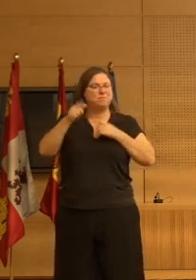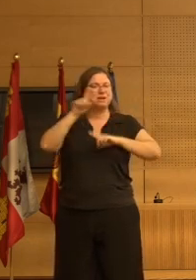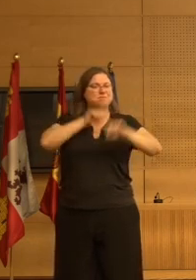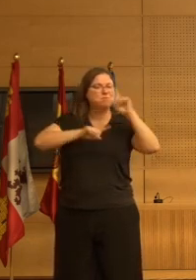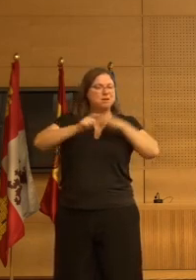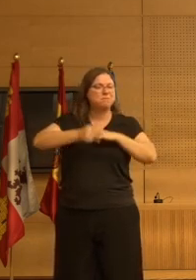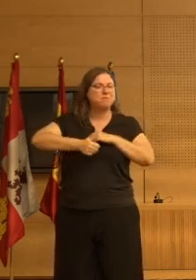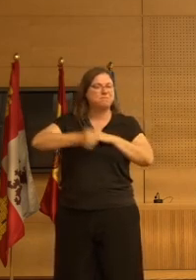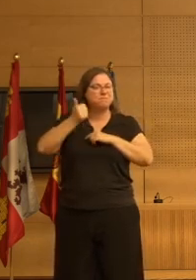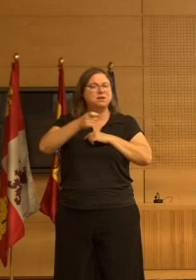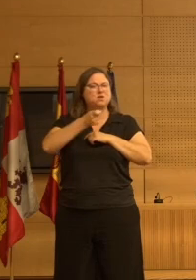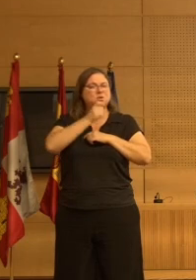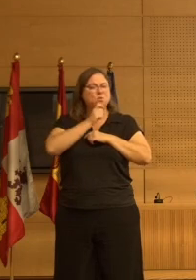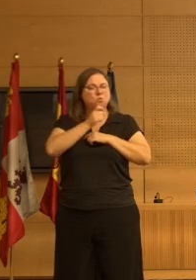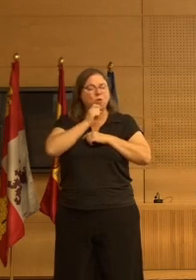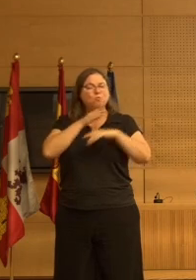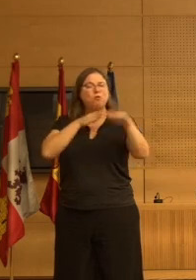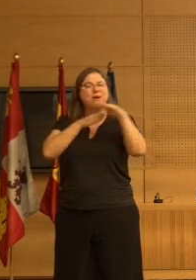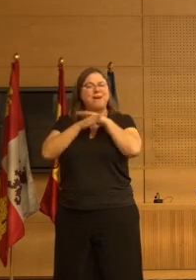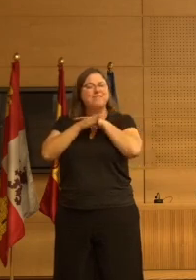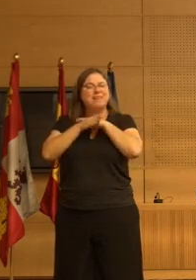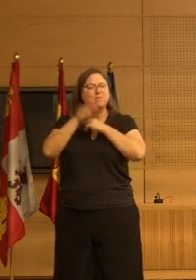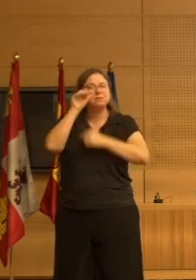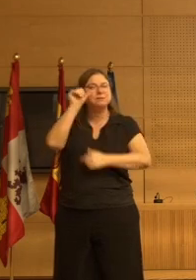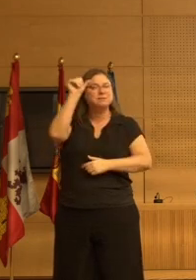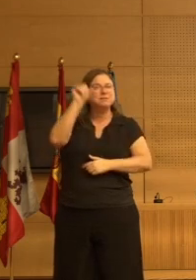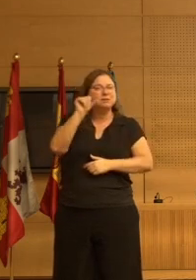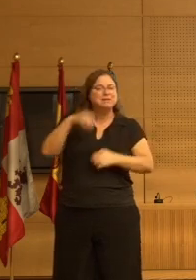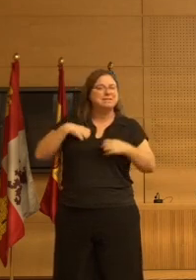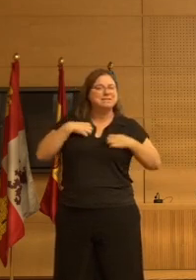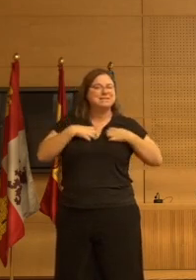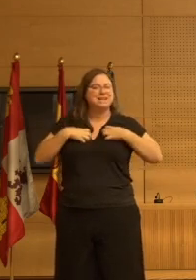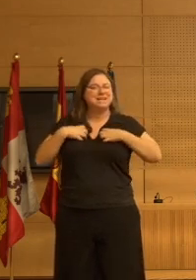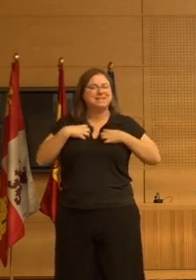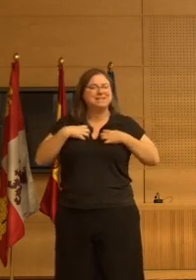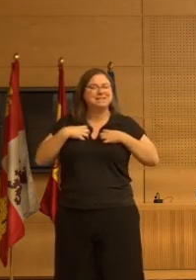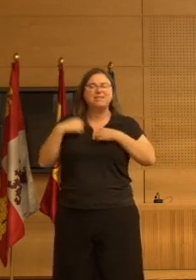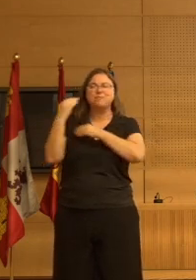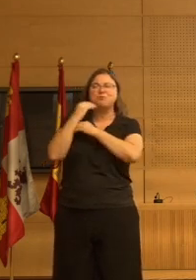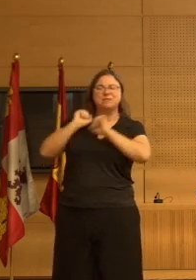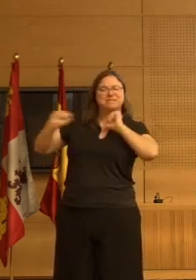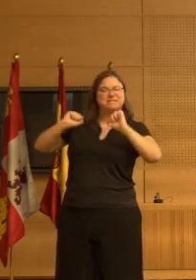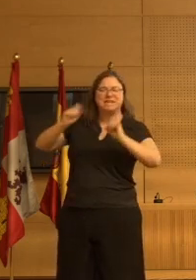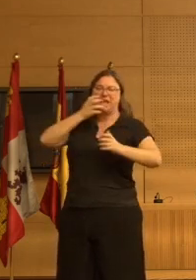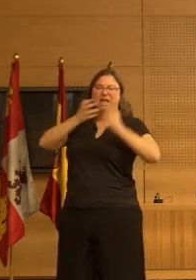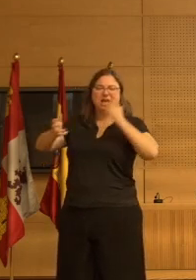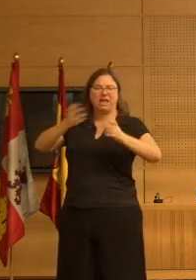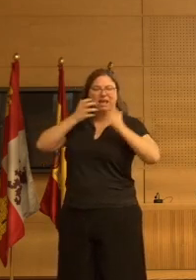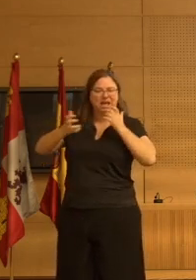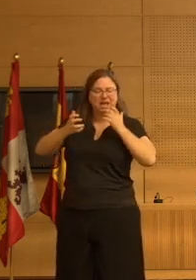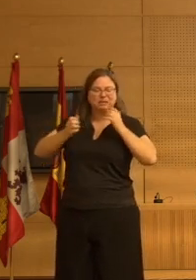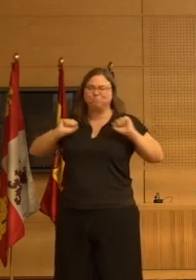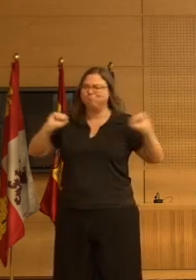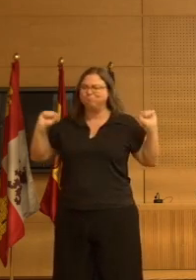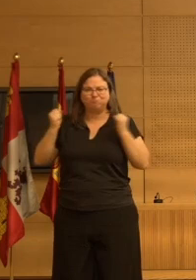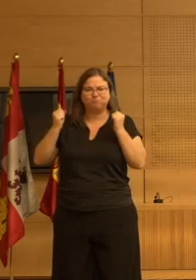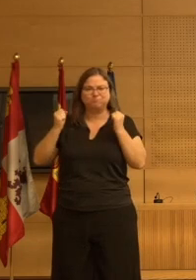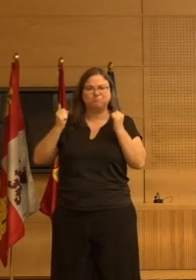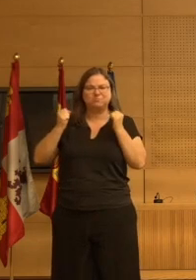identificados mediante la observación, agresividad física, resistencia a los cuidados, gritos, inquietud, excitación,